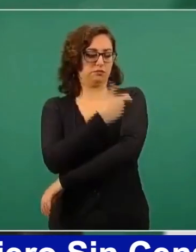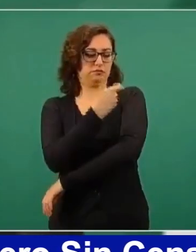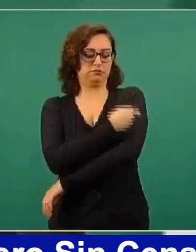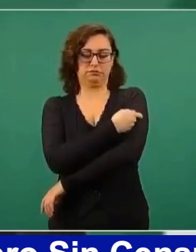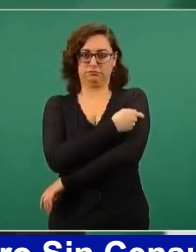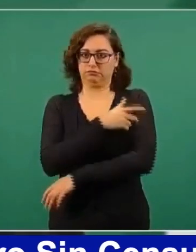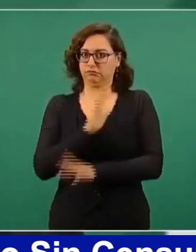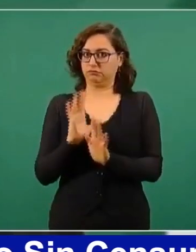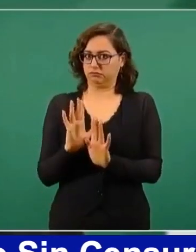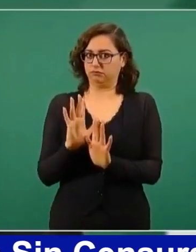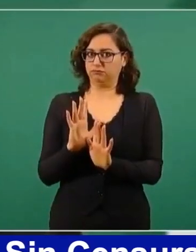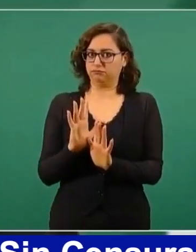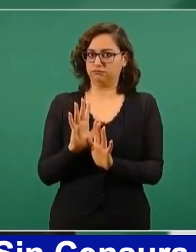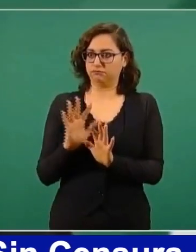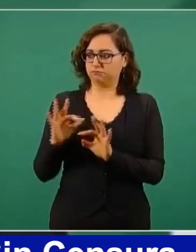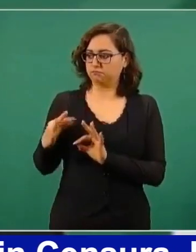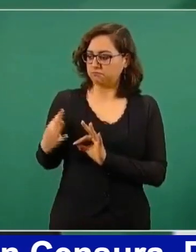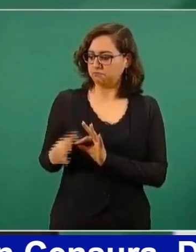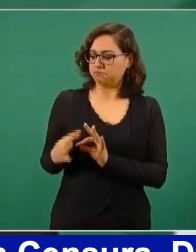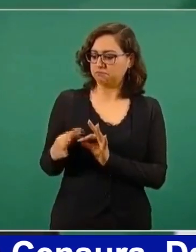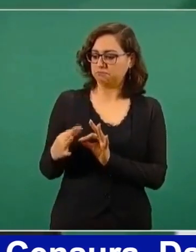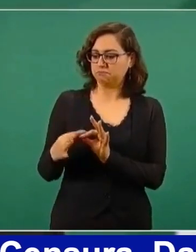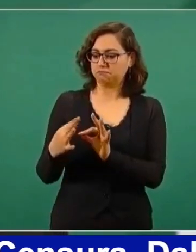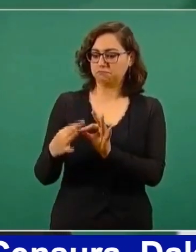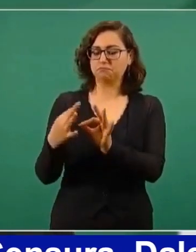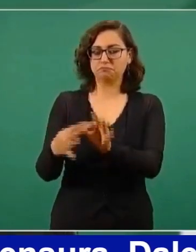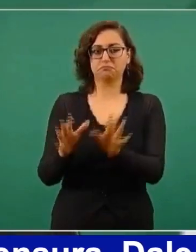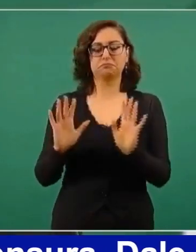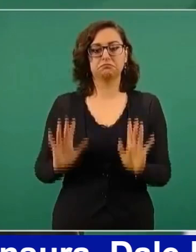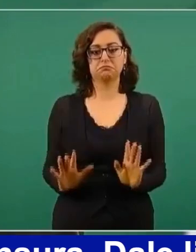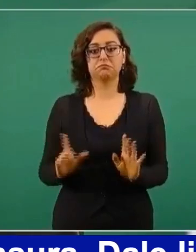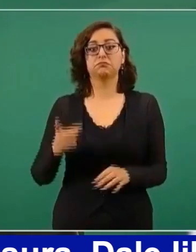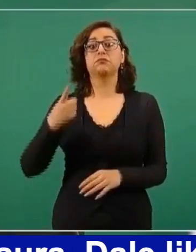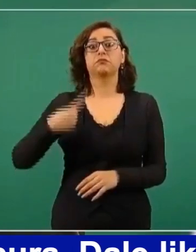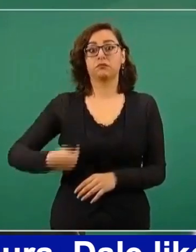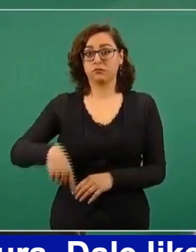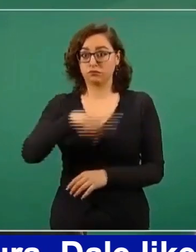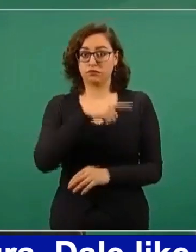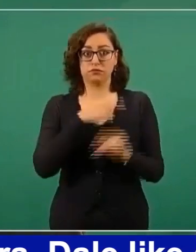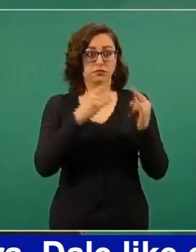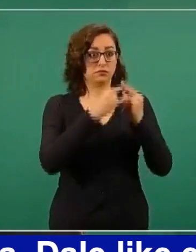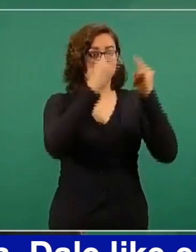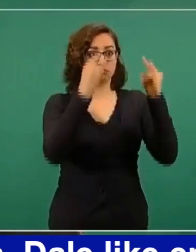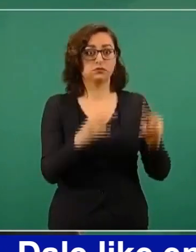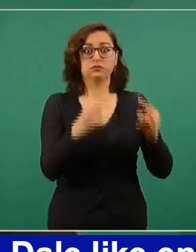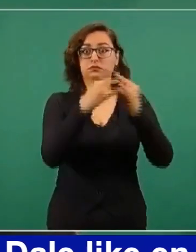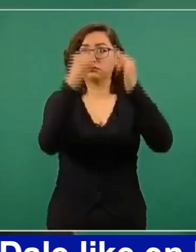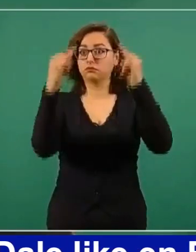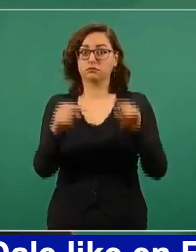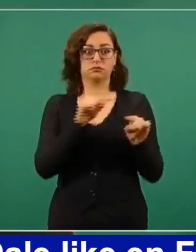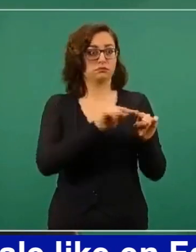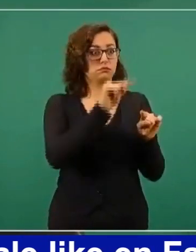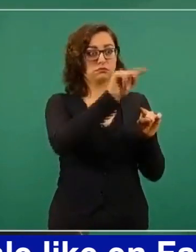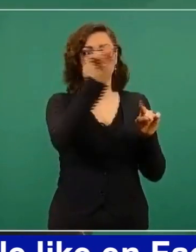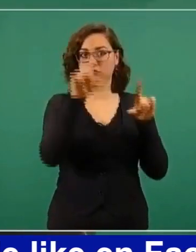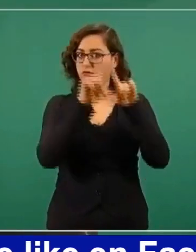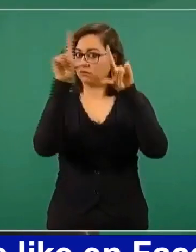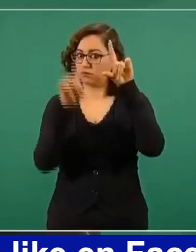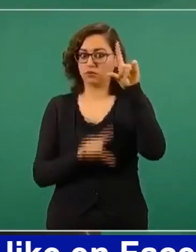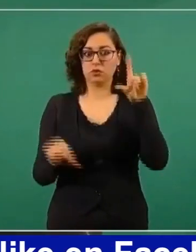instalando centros de vacunación en todos los municipios